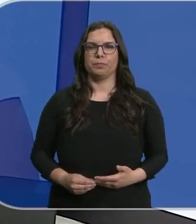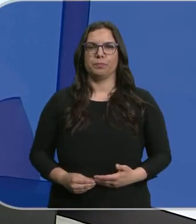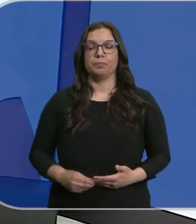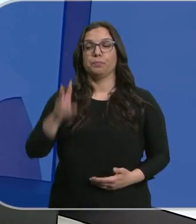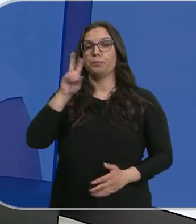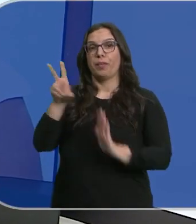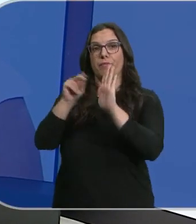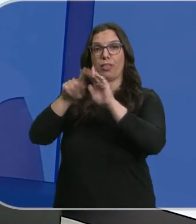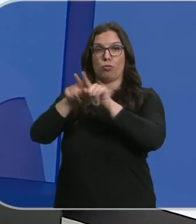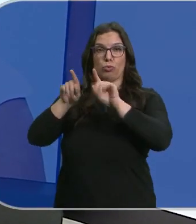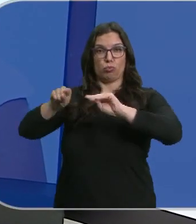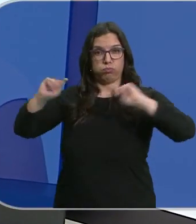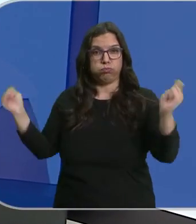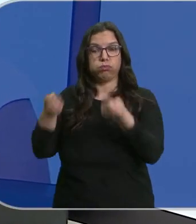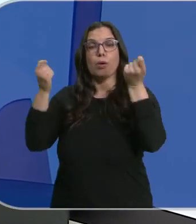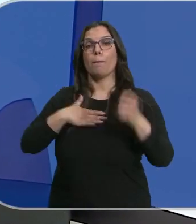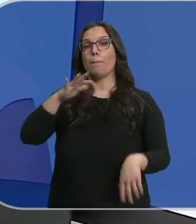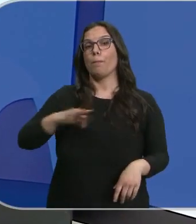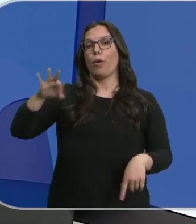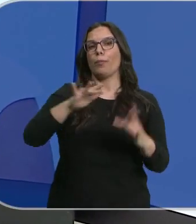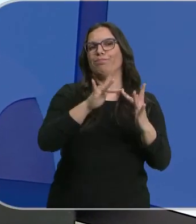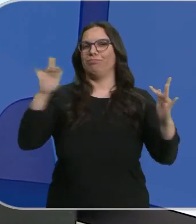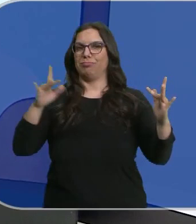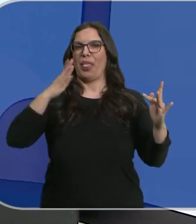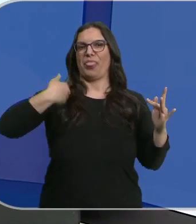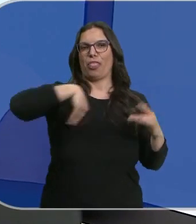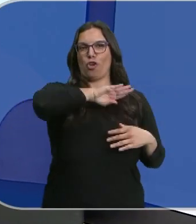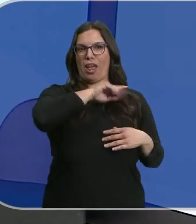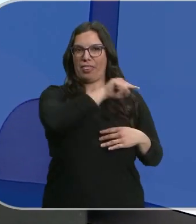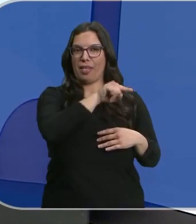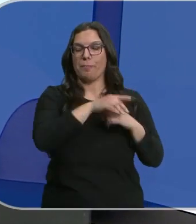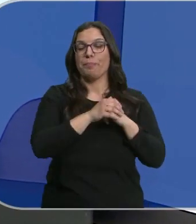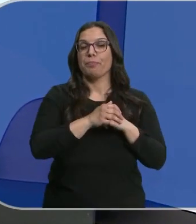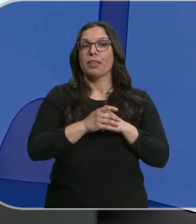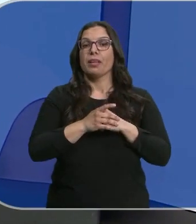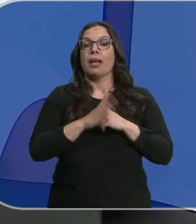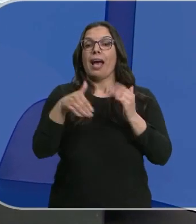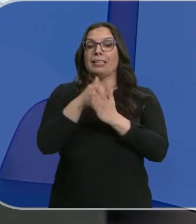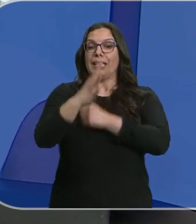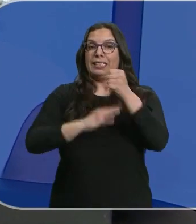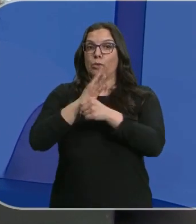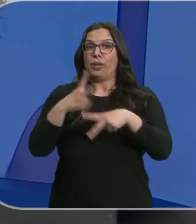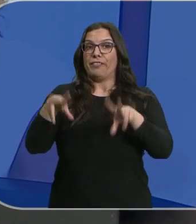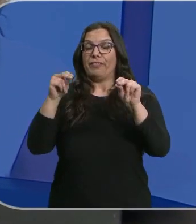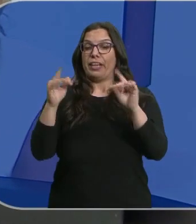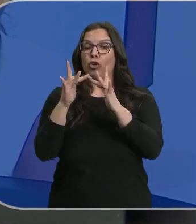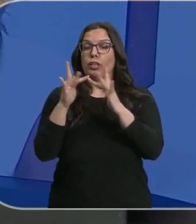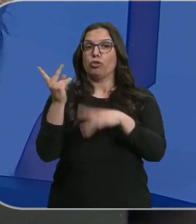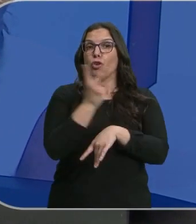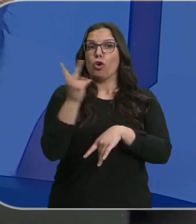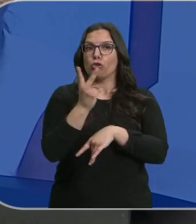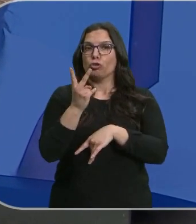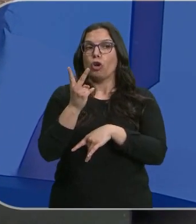En este vídeo promocional Podemos marca distancia con Yolanda Díaz. La relación que tendrán ambos hasta el final de la legislatura ha llegado incluso